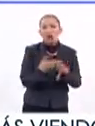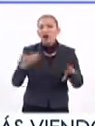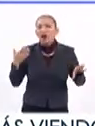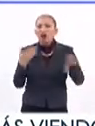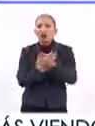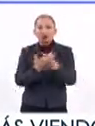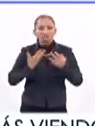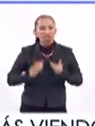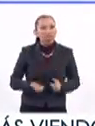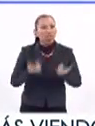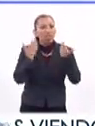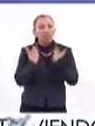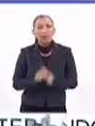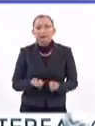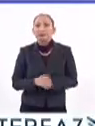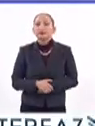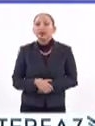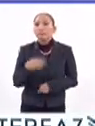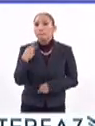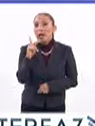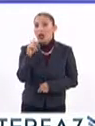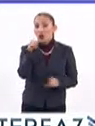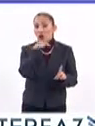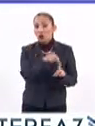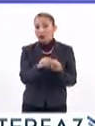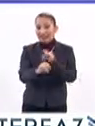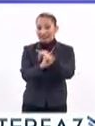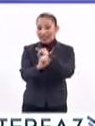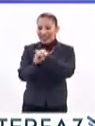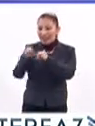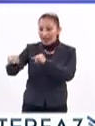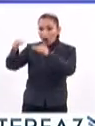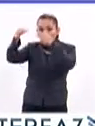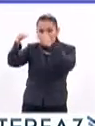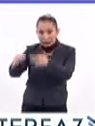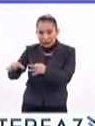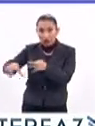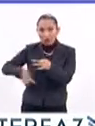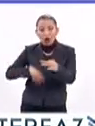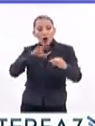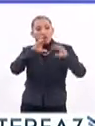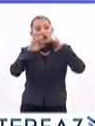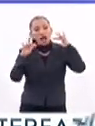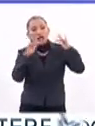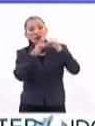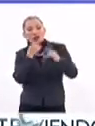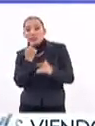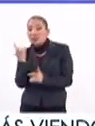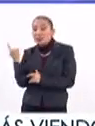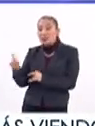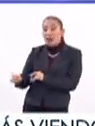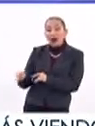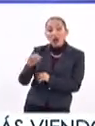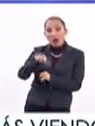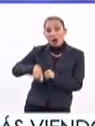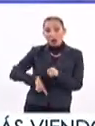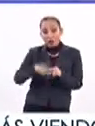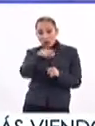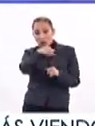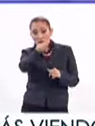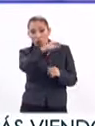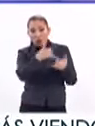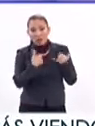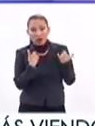denigrándote, lastimándote, etcétera. Pero el tener una plataforma oficial de comunicación y denuncia entre el gobierno y los